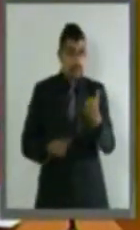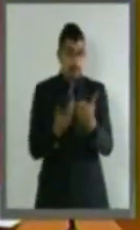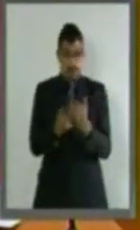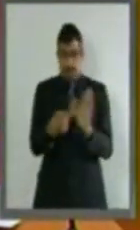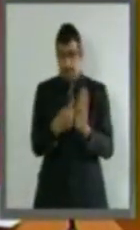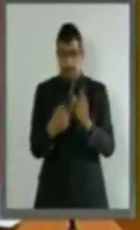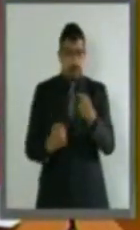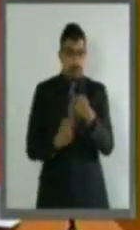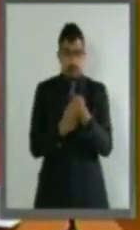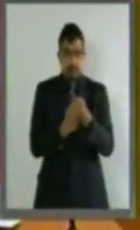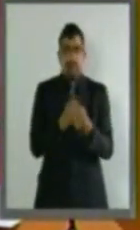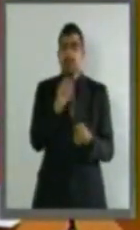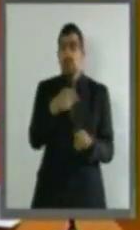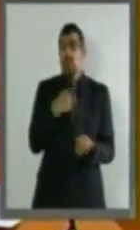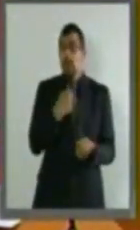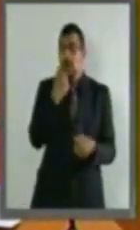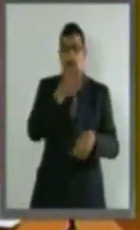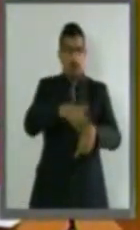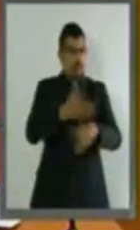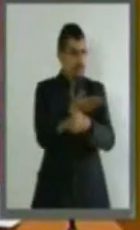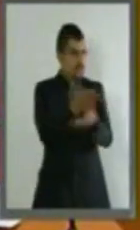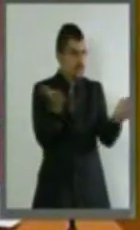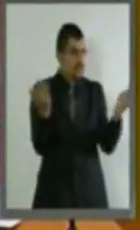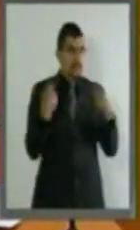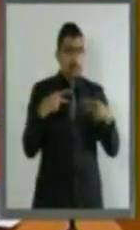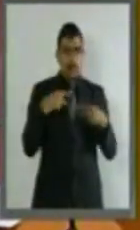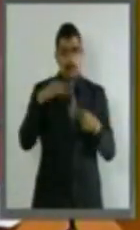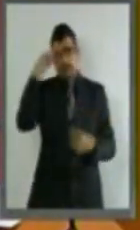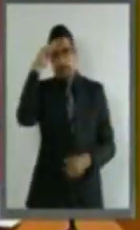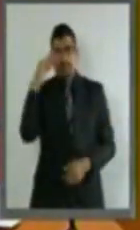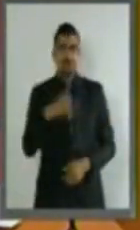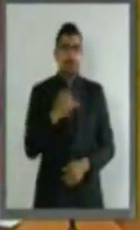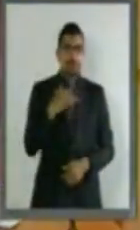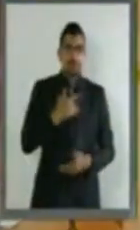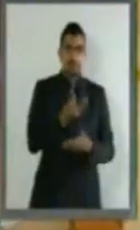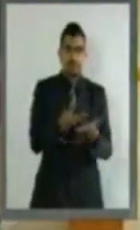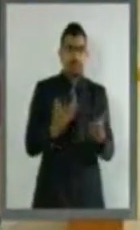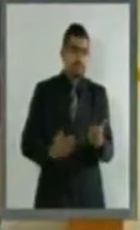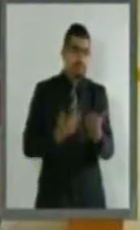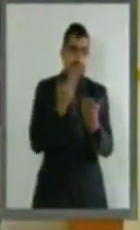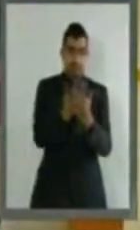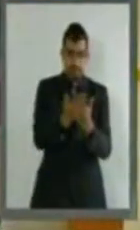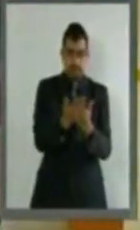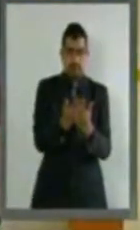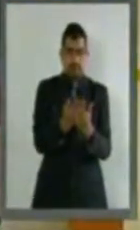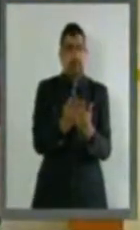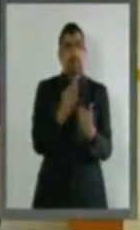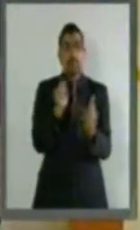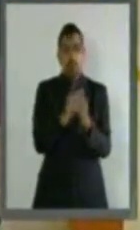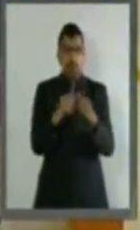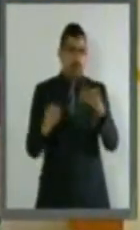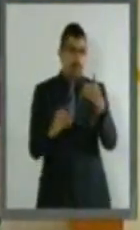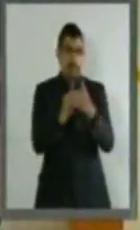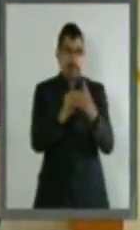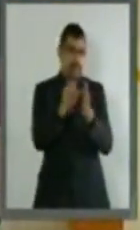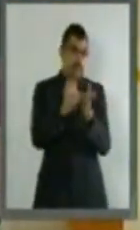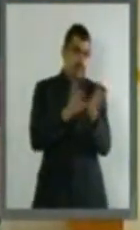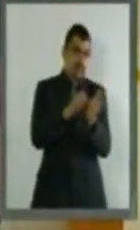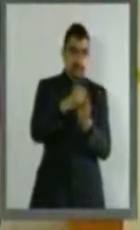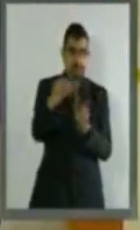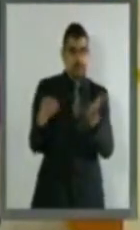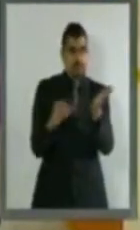someto a la consideración de esta Asamblea la siguiente iniciativa con proyecto de decreto.